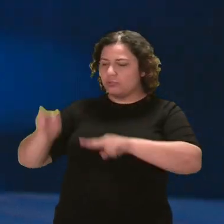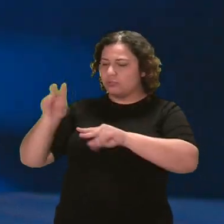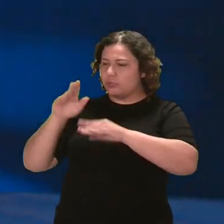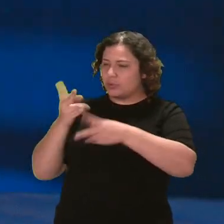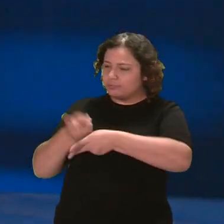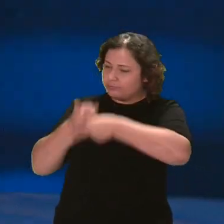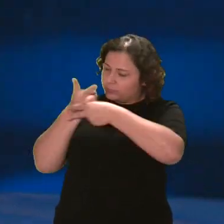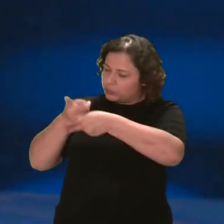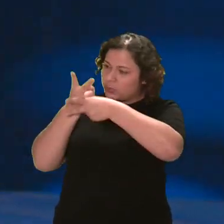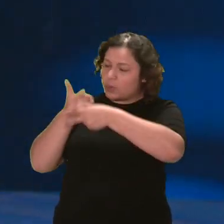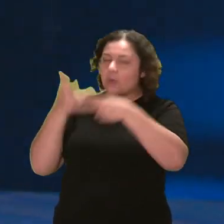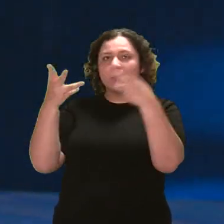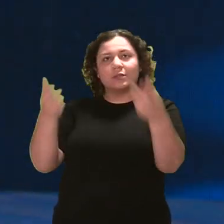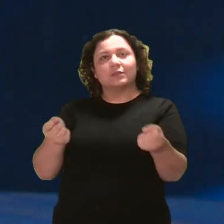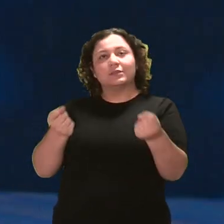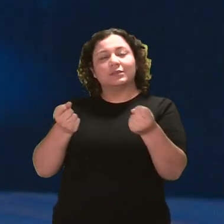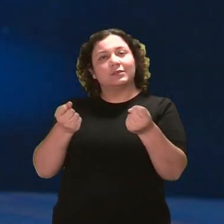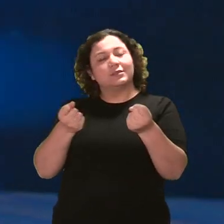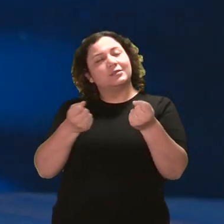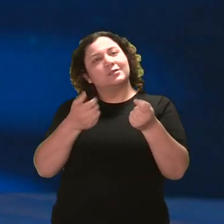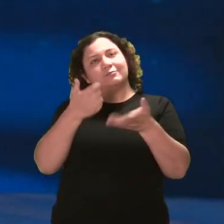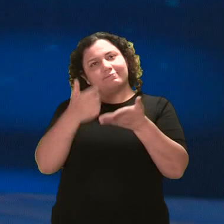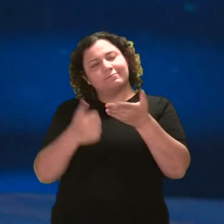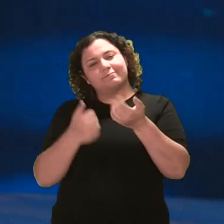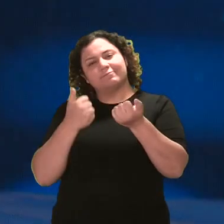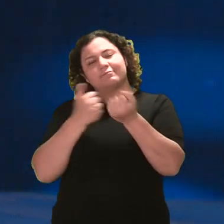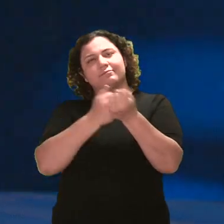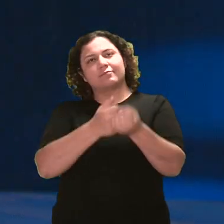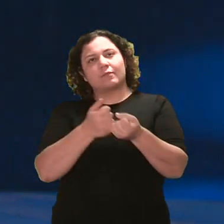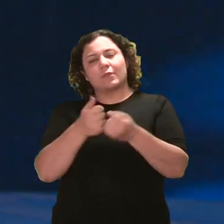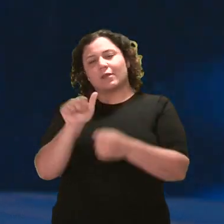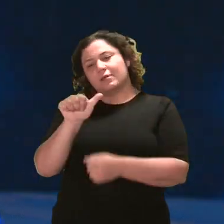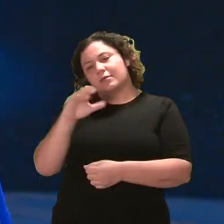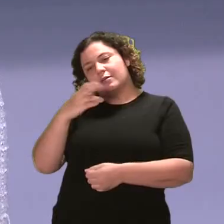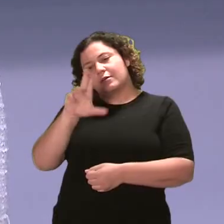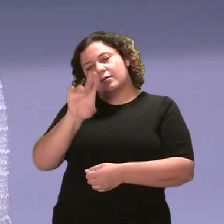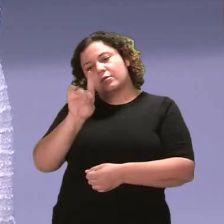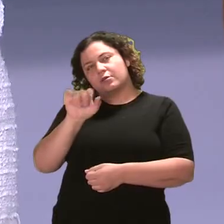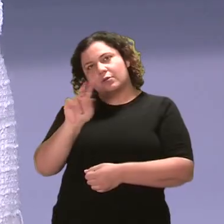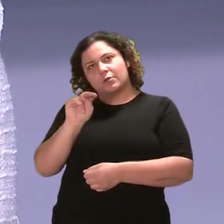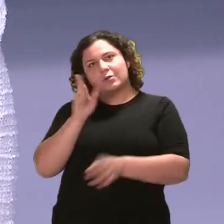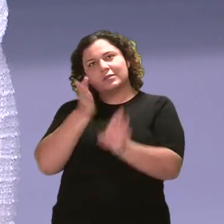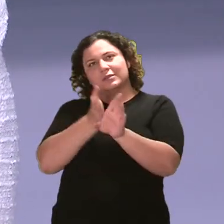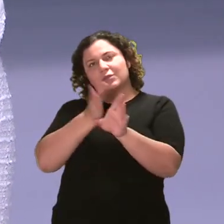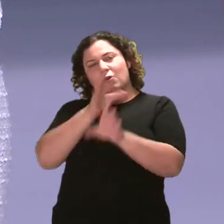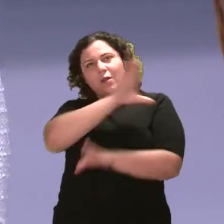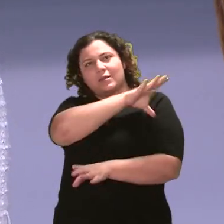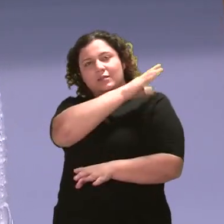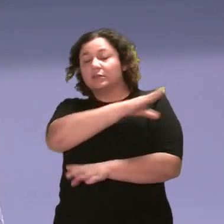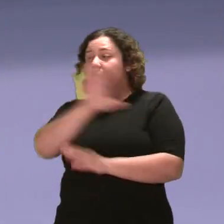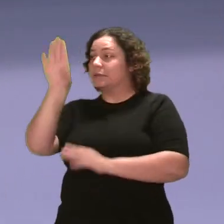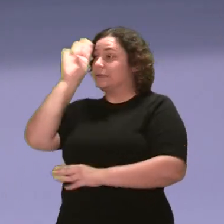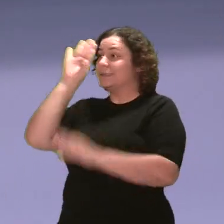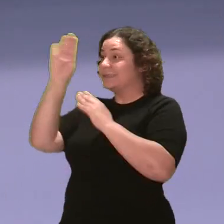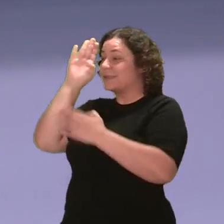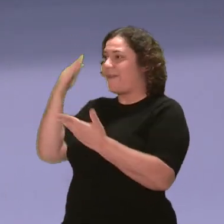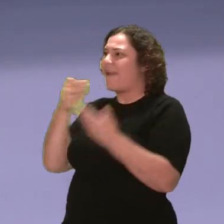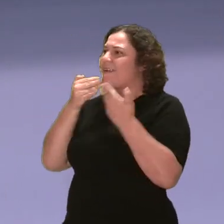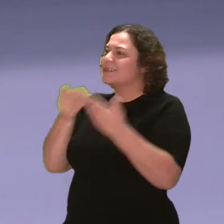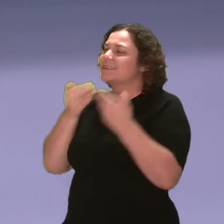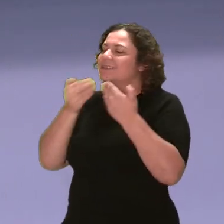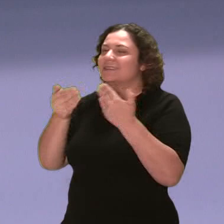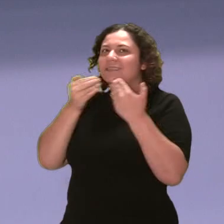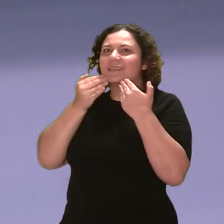mejor este proceso nos acompaña la doctora Francesc Ostolasa de Acuden, psicóloga clínica. Bienvenida. Saludos, gracias, gracias por la